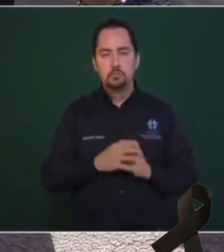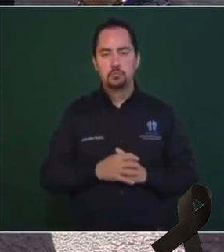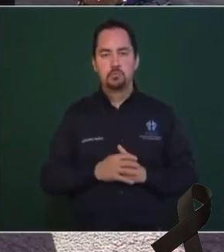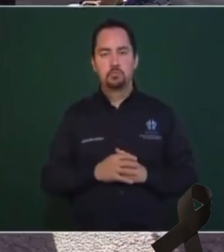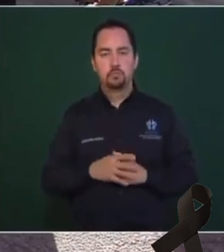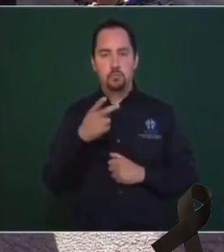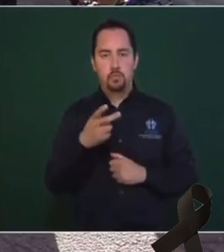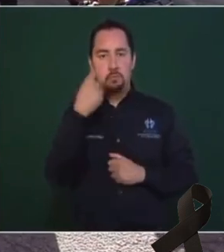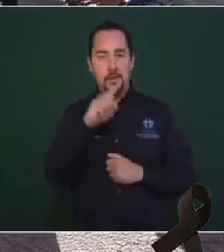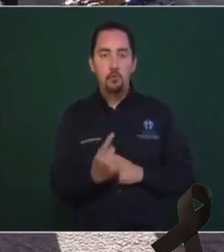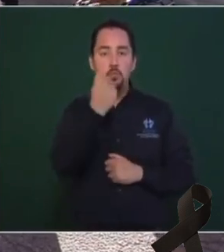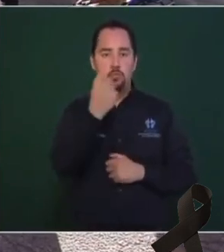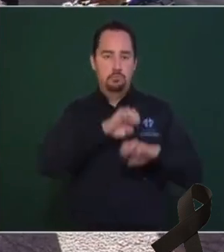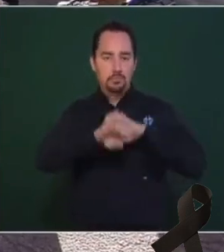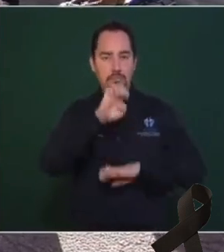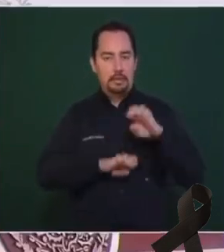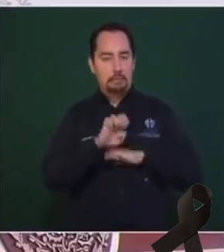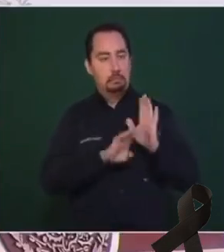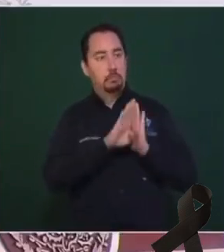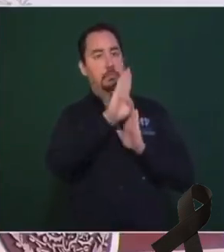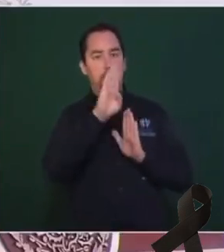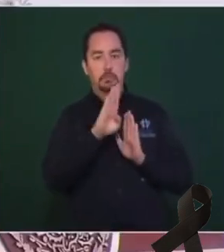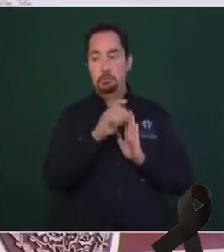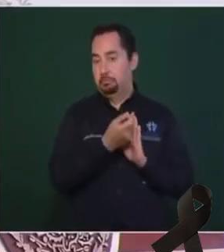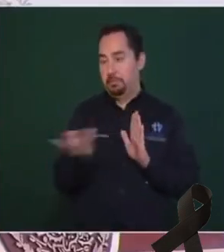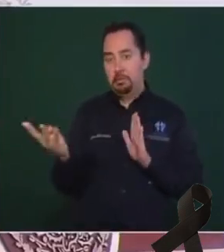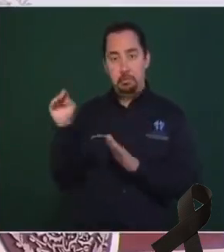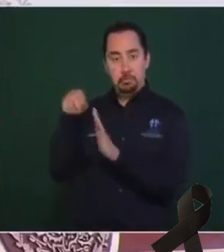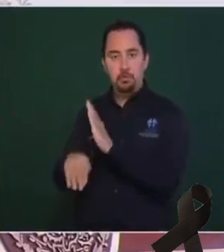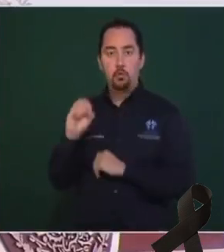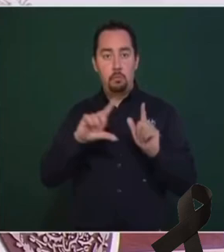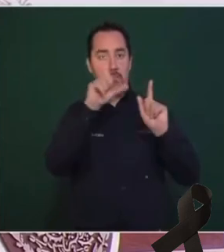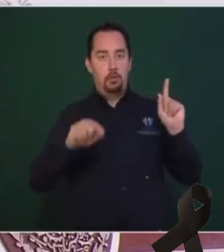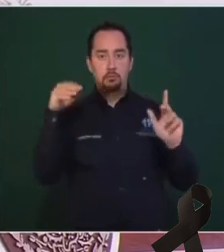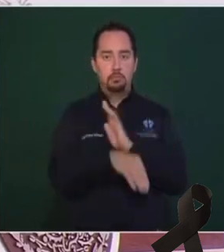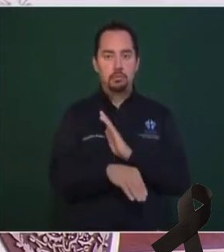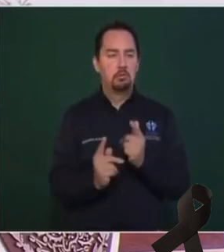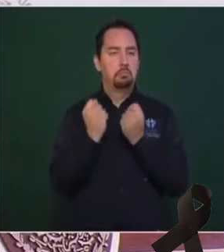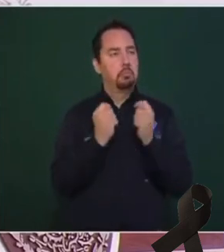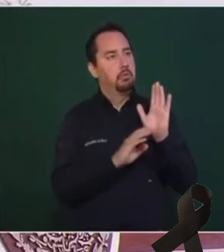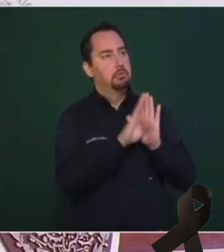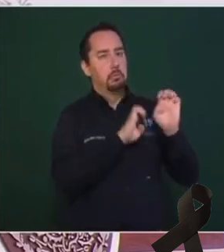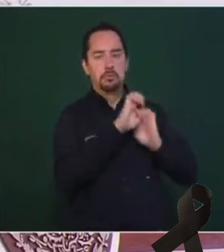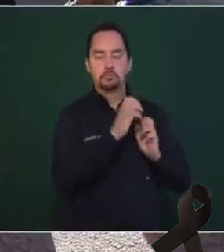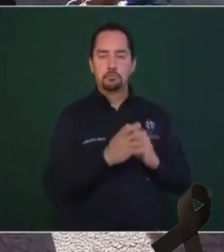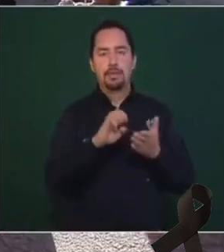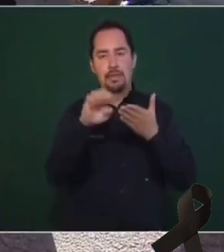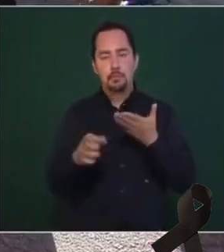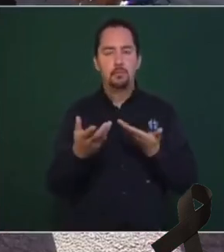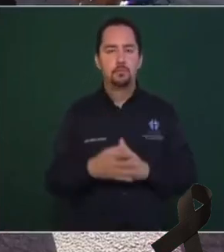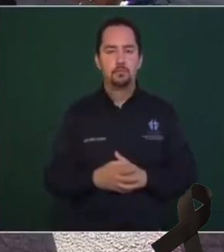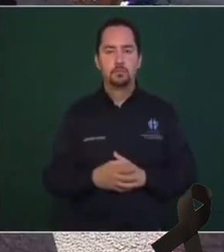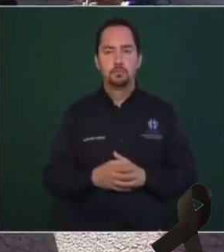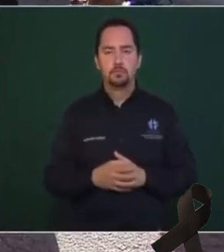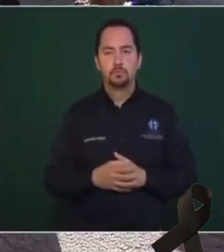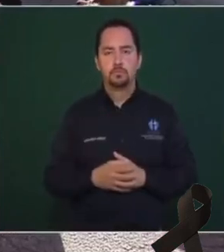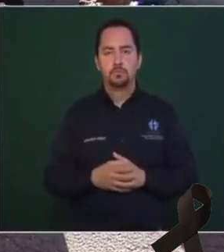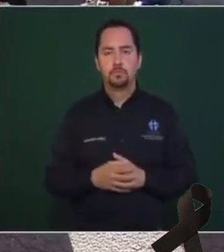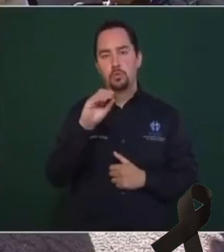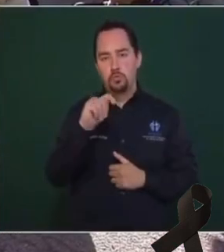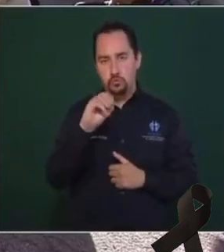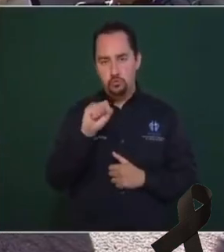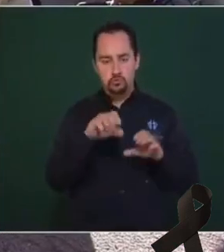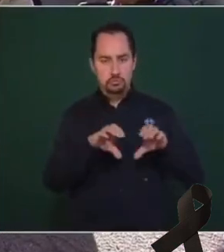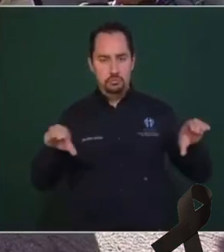en que le fuera bien a una empresa, aunque le fuera mal al país. Le puse el ejemplo de los